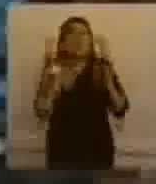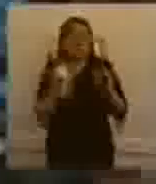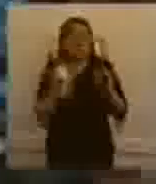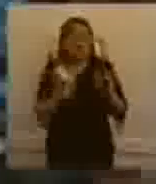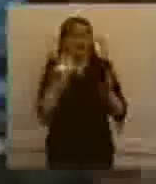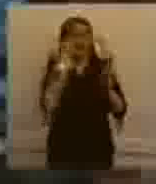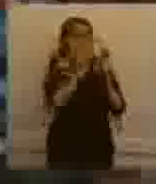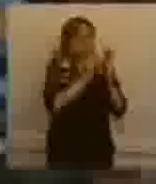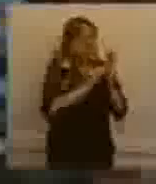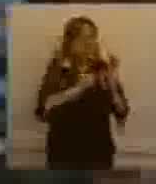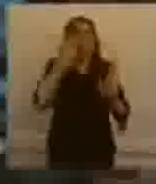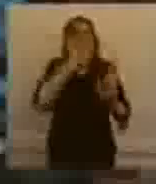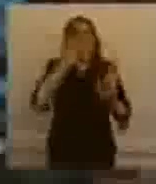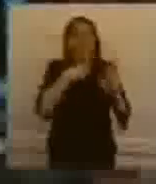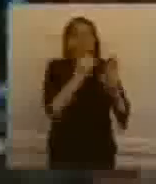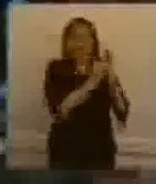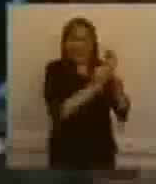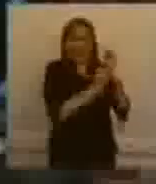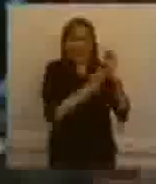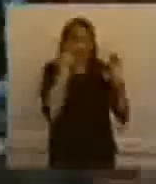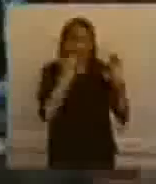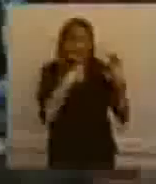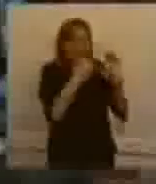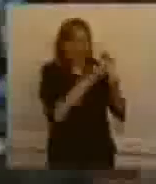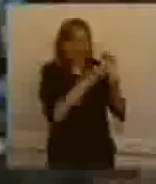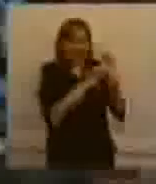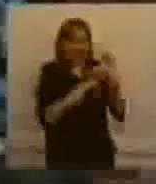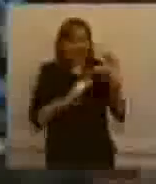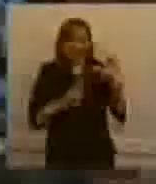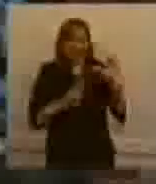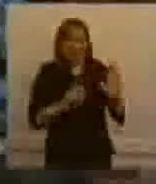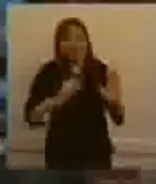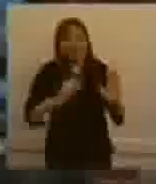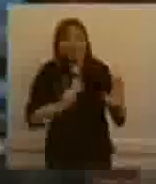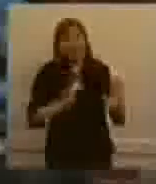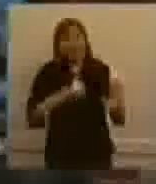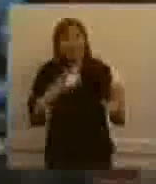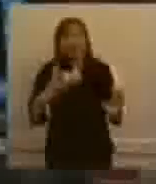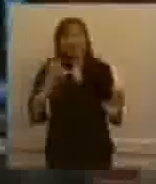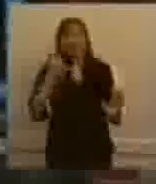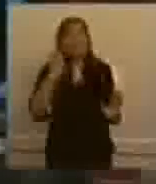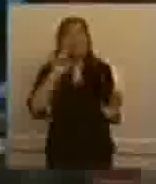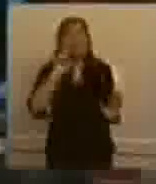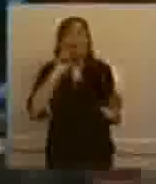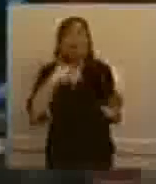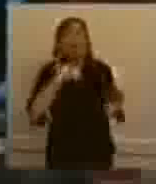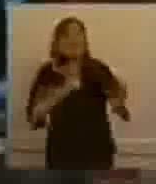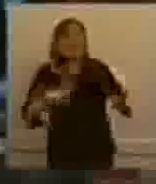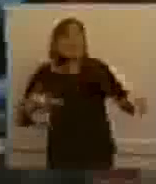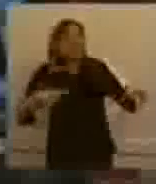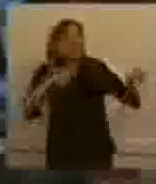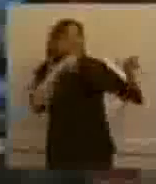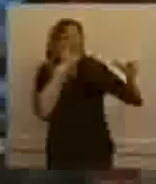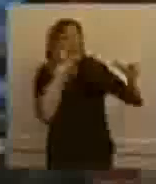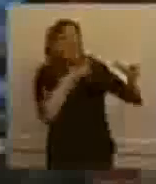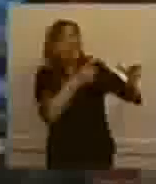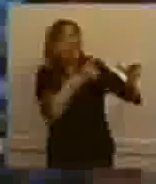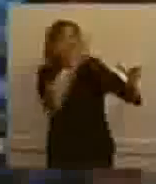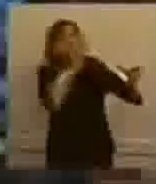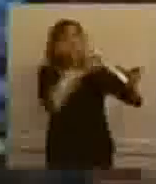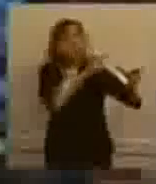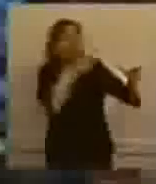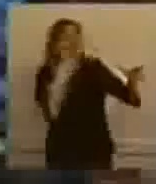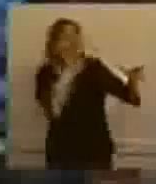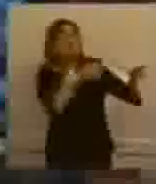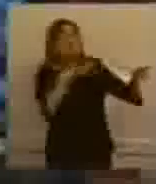reservas, de previsibilidad, recién estaríamos, si Dios quiere, y el volcán no vuelve a erosionar... ¿no a erosionar? ¿a qué